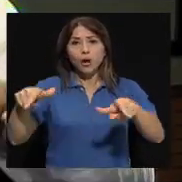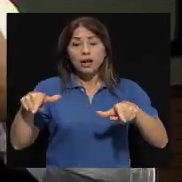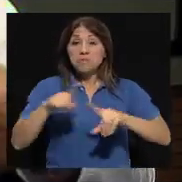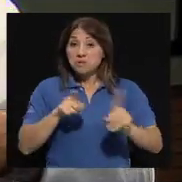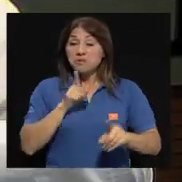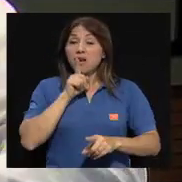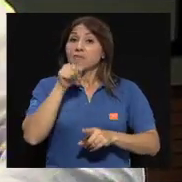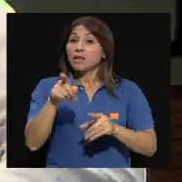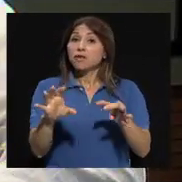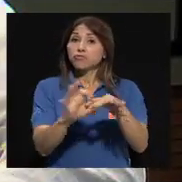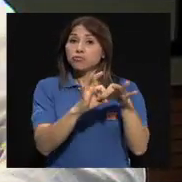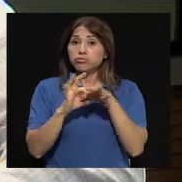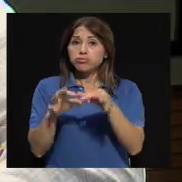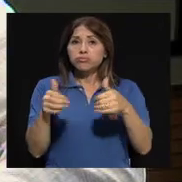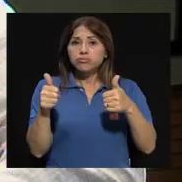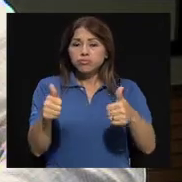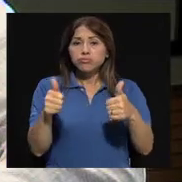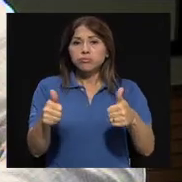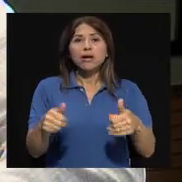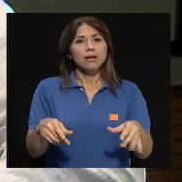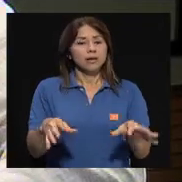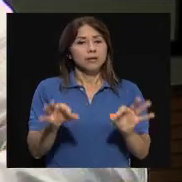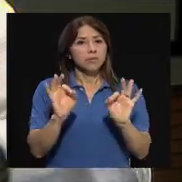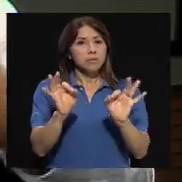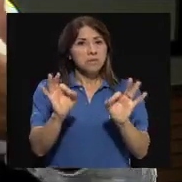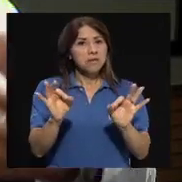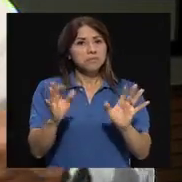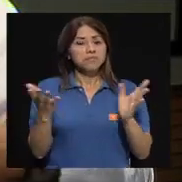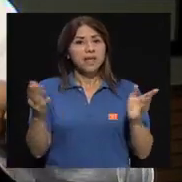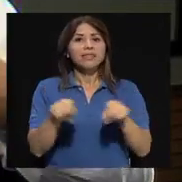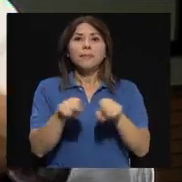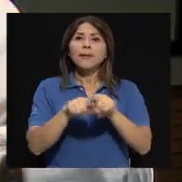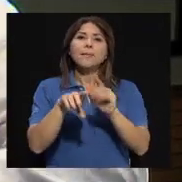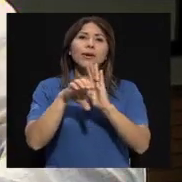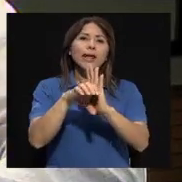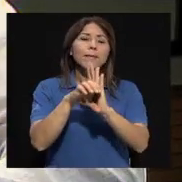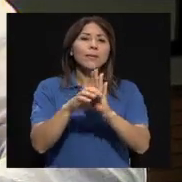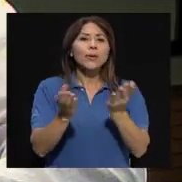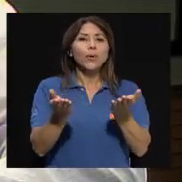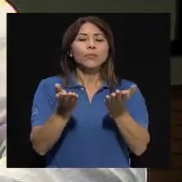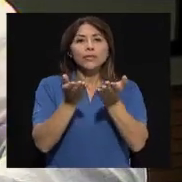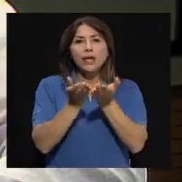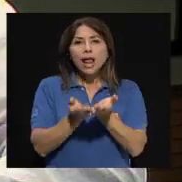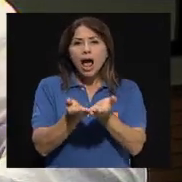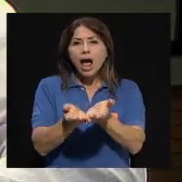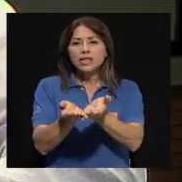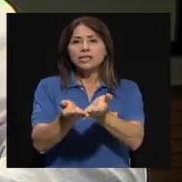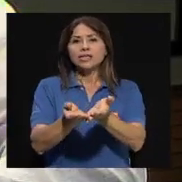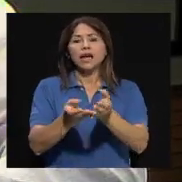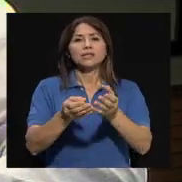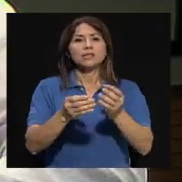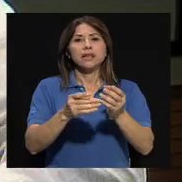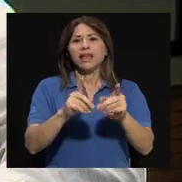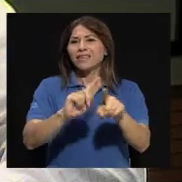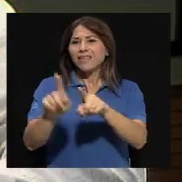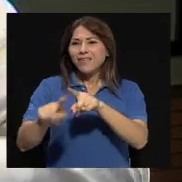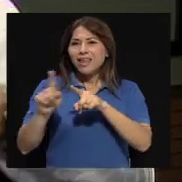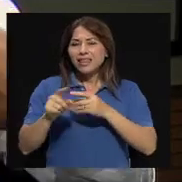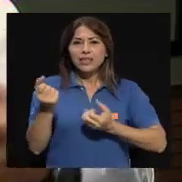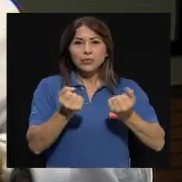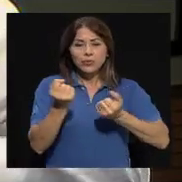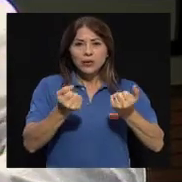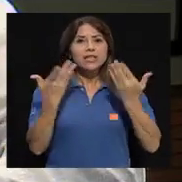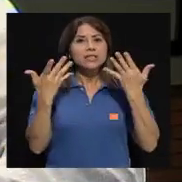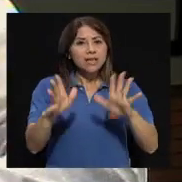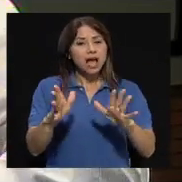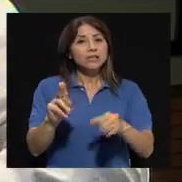Creo que también lo que son las naves, las lanchas, se ha invertido mucho en traslados y seguridad, no solo